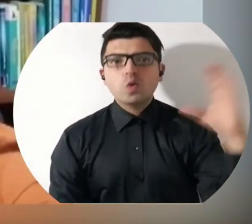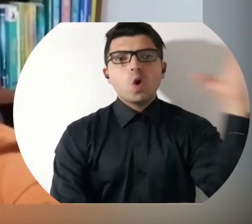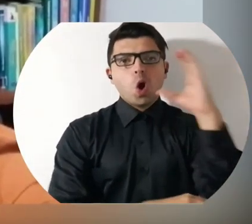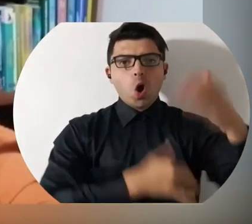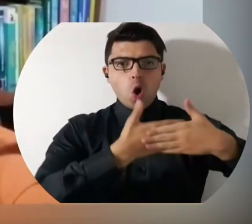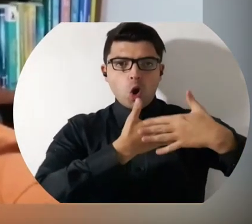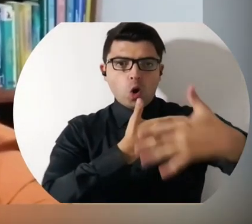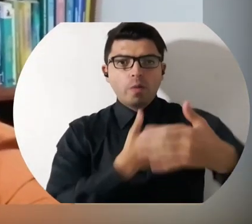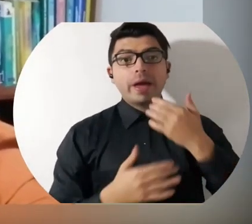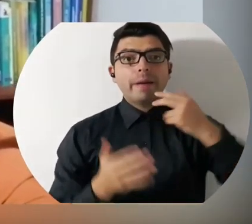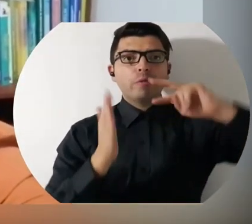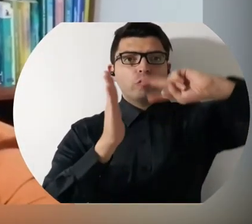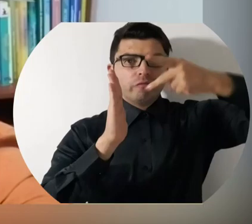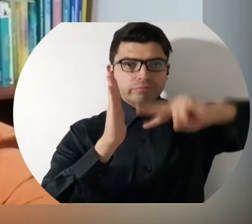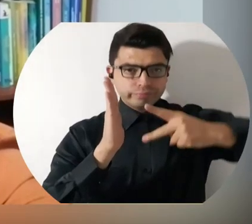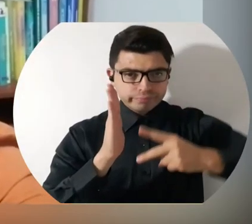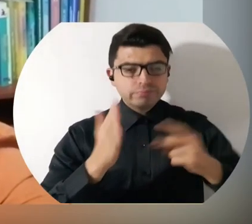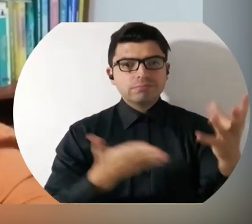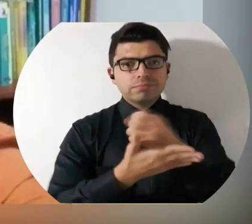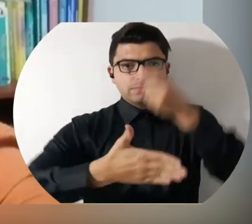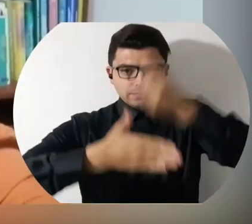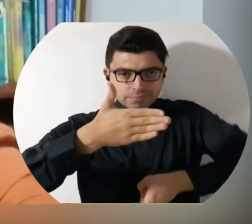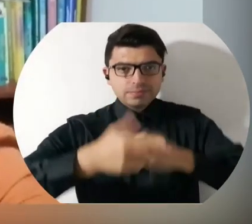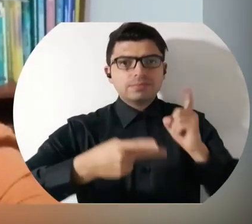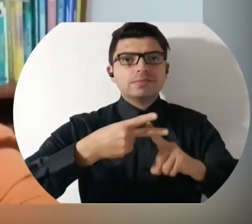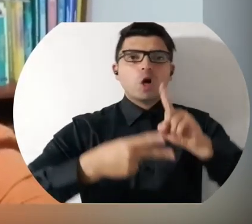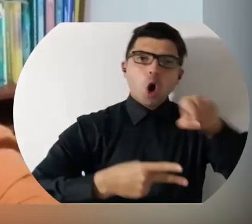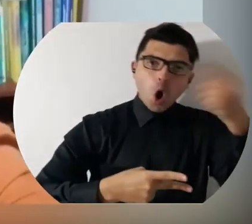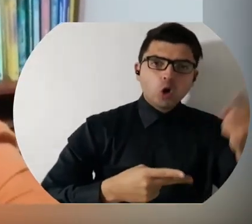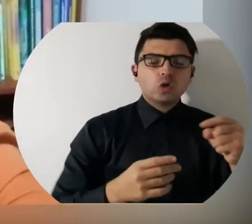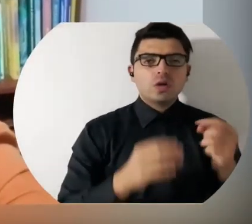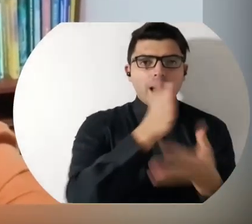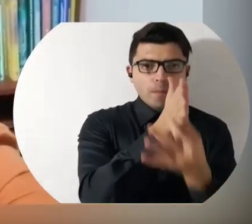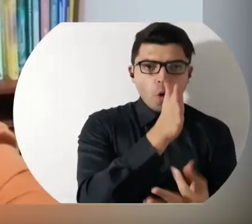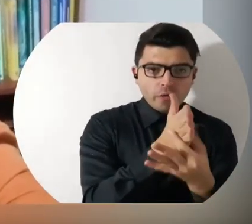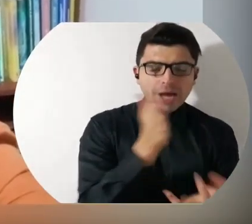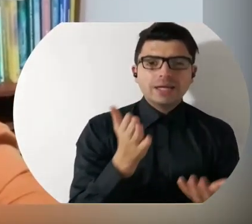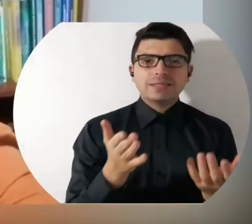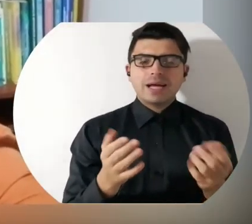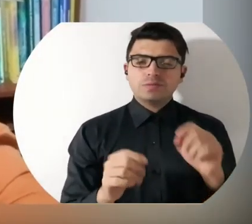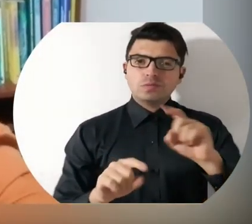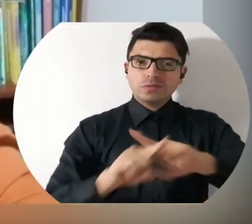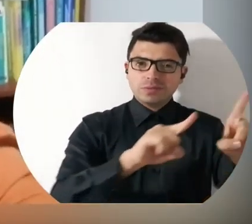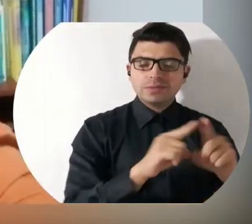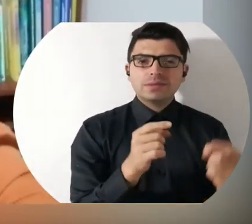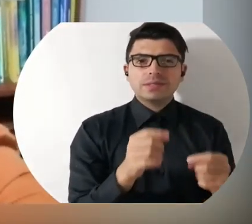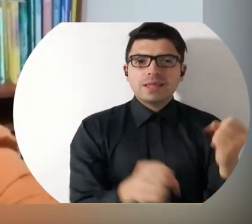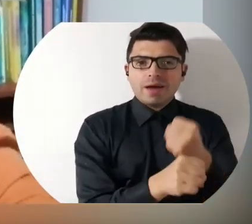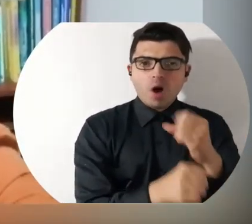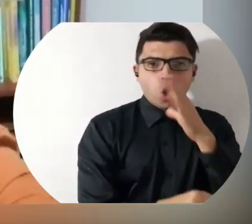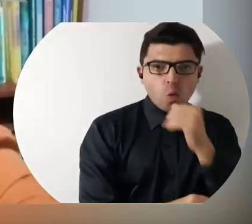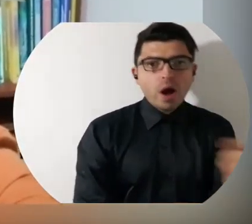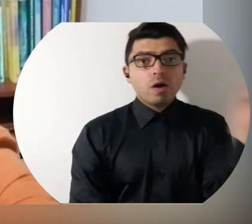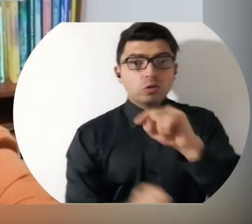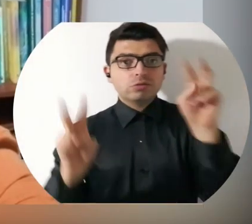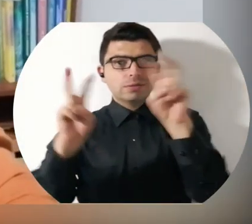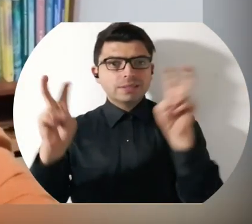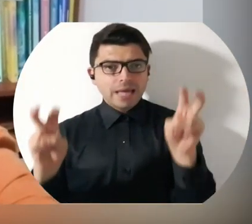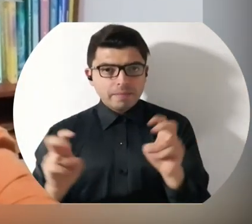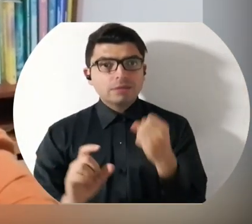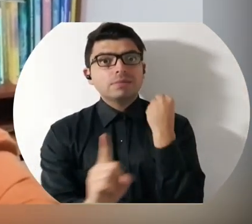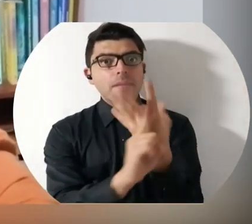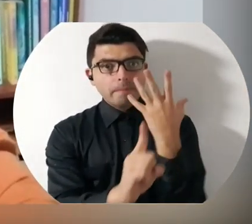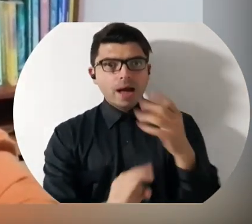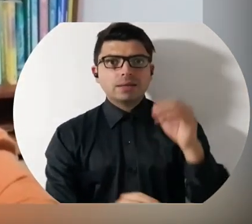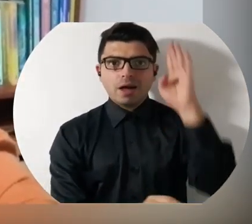futuro del país como la reforma fiscal, la pobreza, la desigualdad, el desempleo y cómo estos temas impactan especialmente el